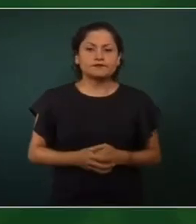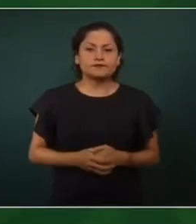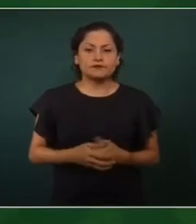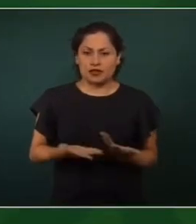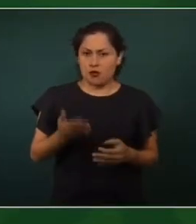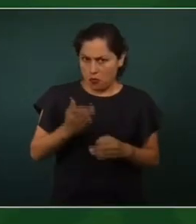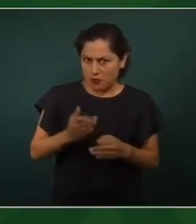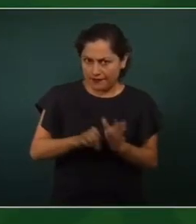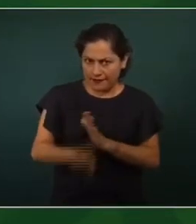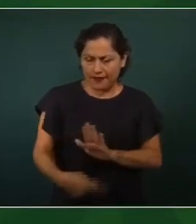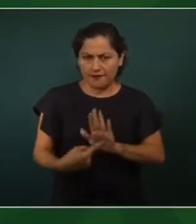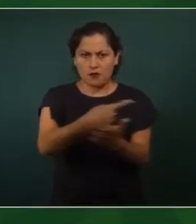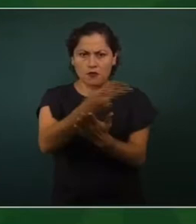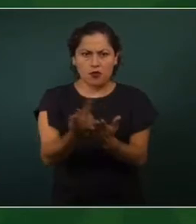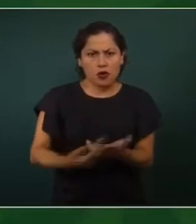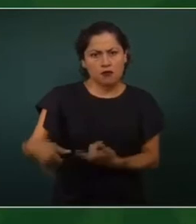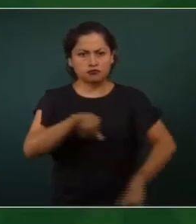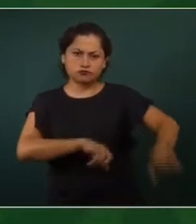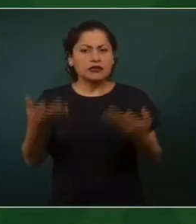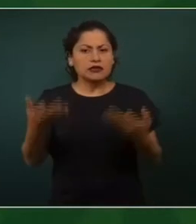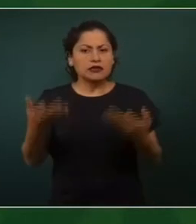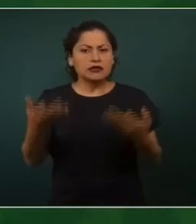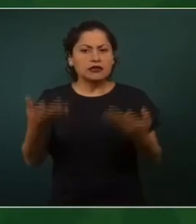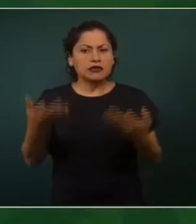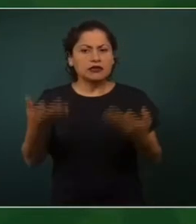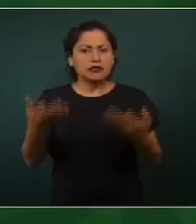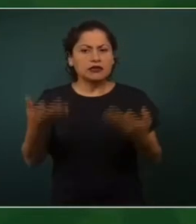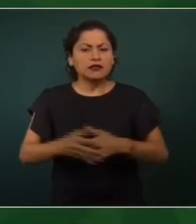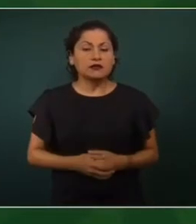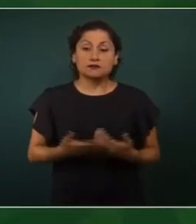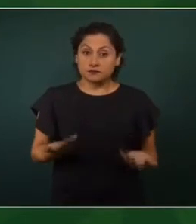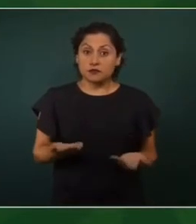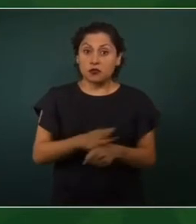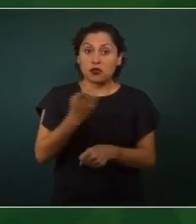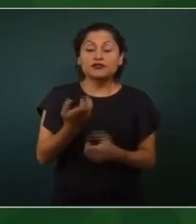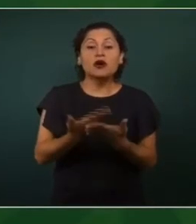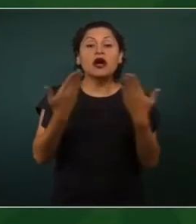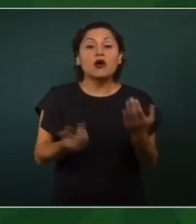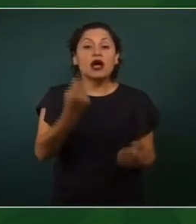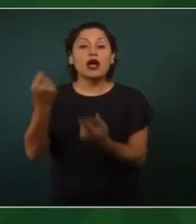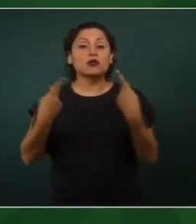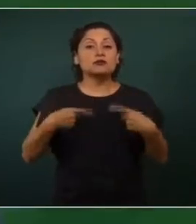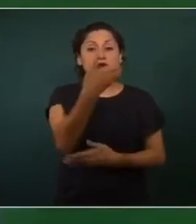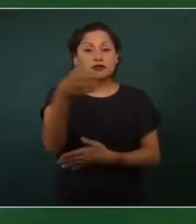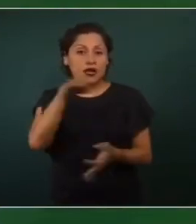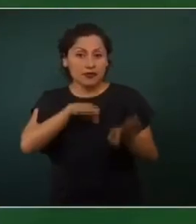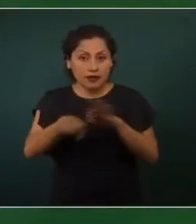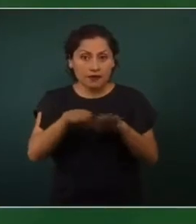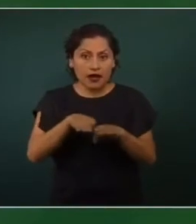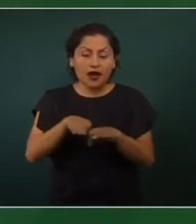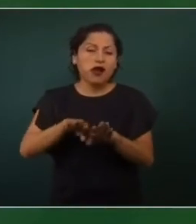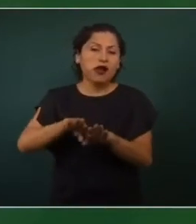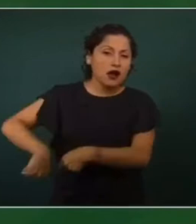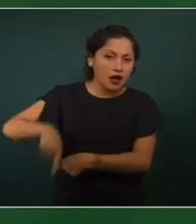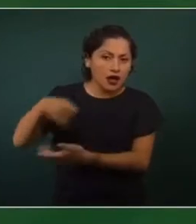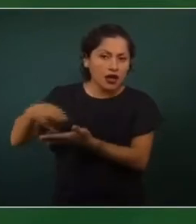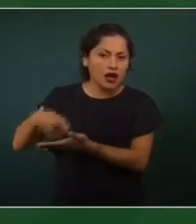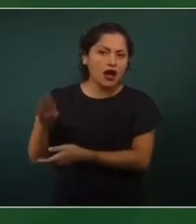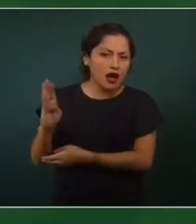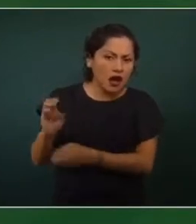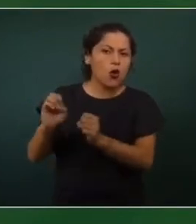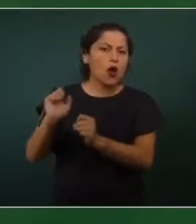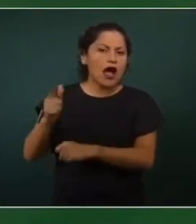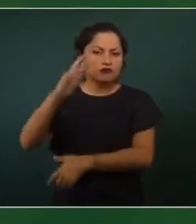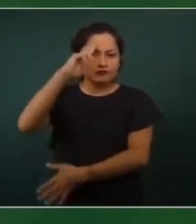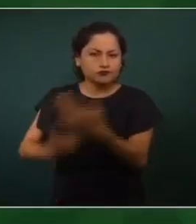aquí, fertilizantes. Y muchos están abandonando las actividades ilícitas, porque tienen